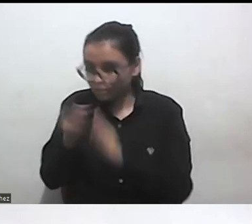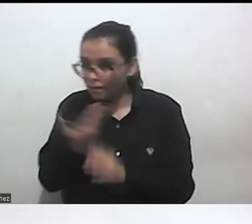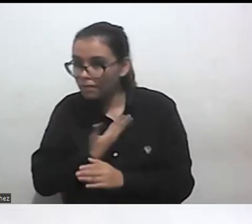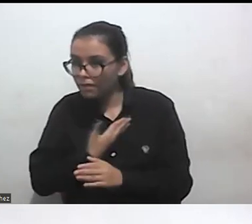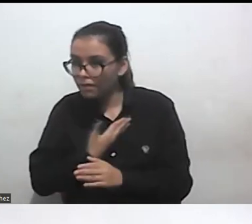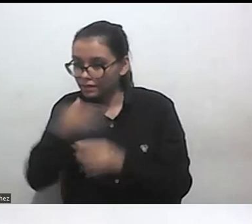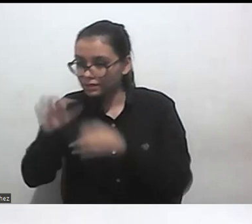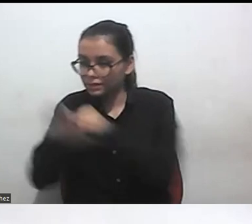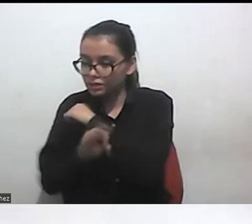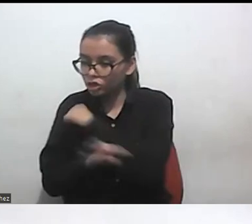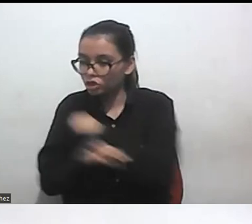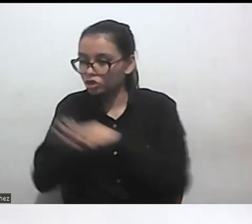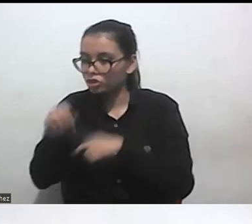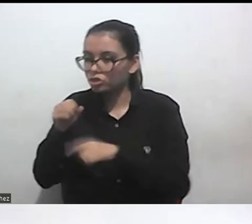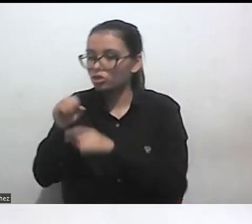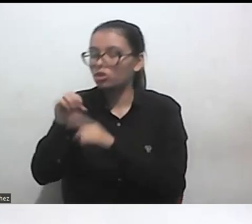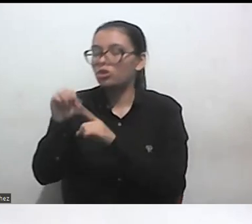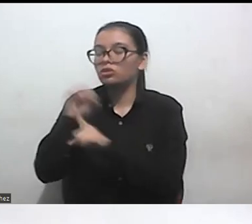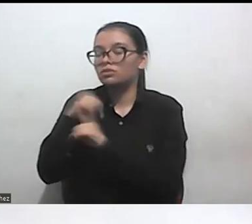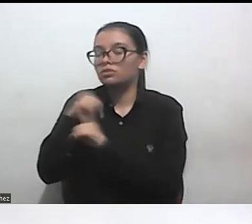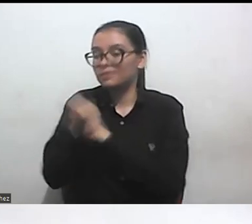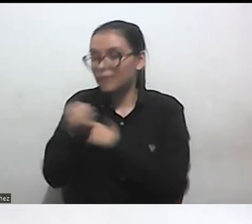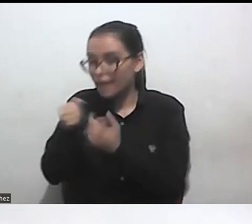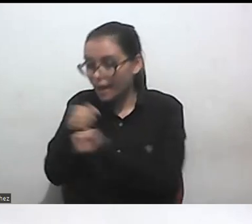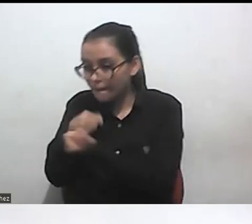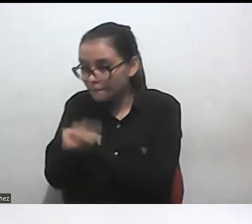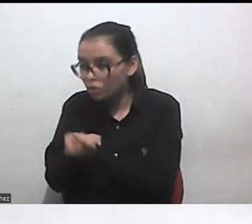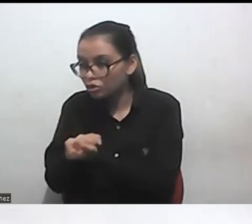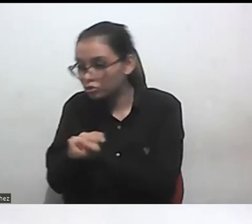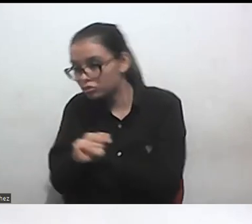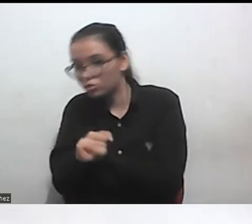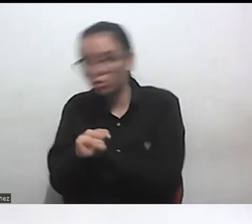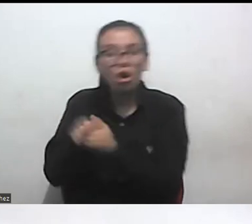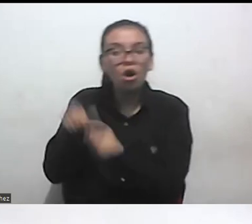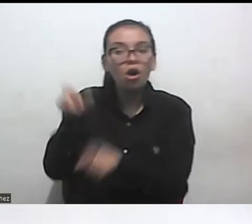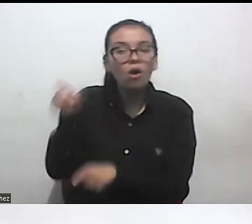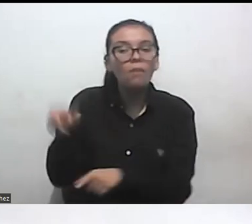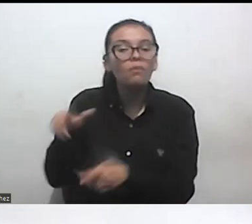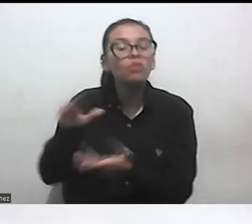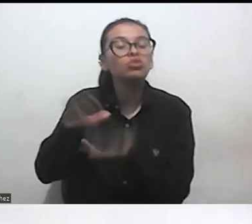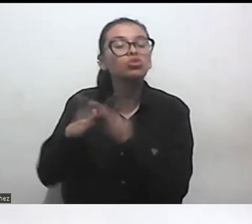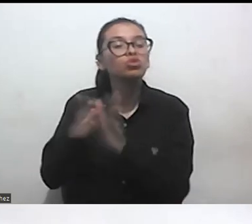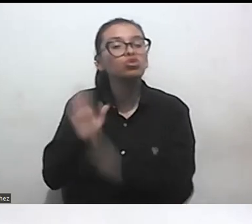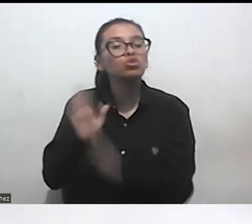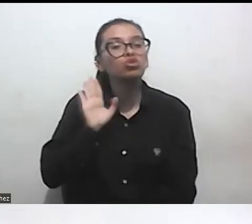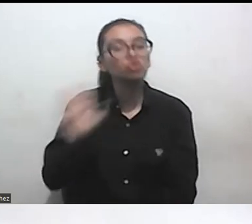un sistema de apoyo formal o informal dentro de la vida de comunidad muchas gracias